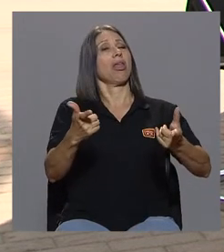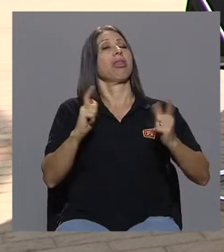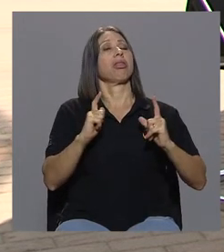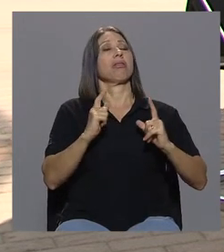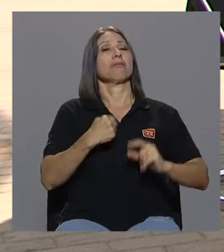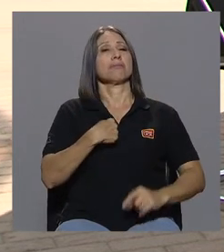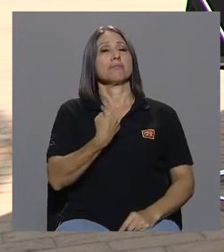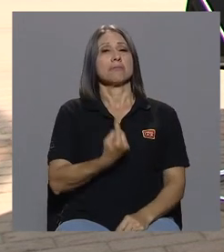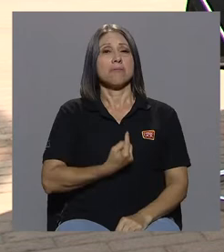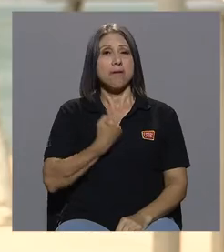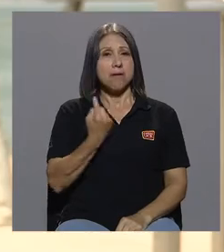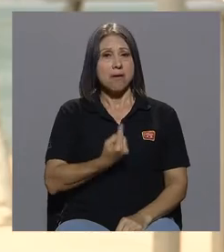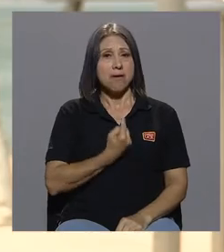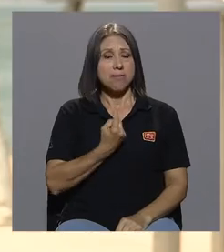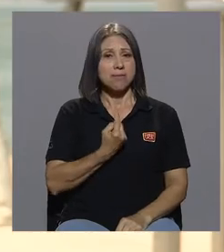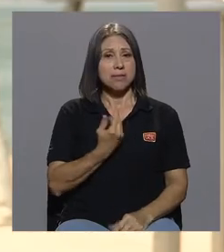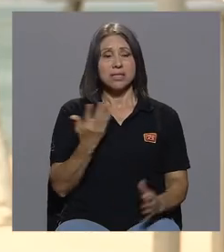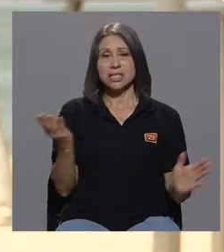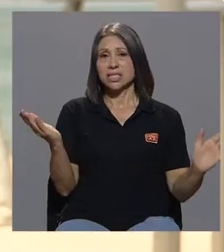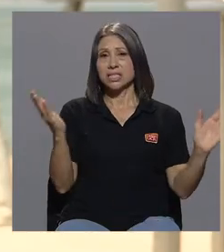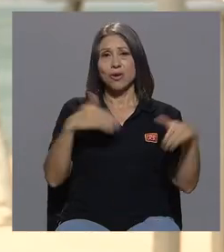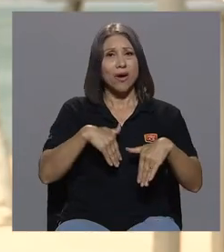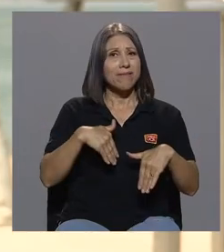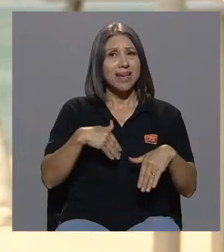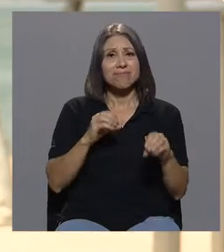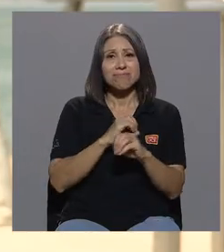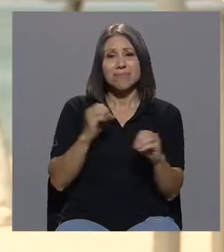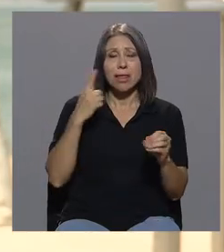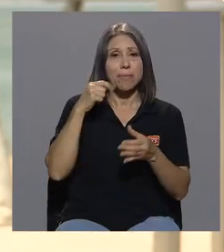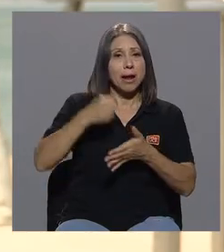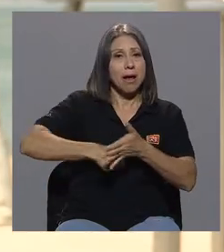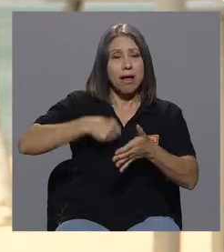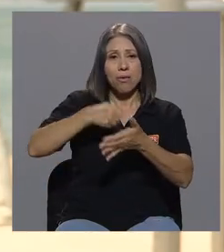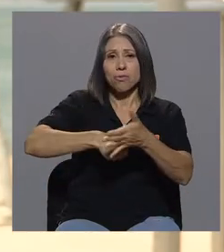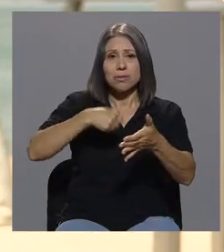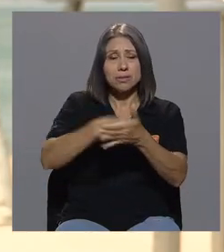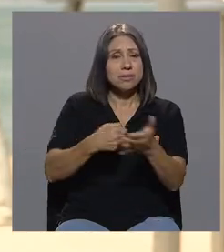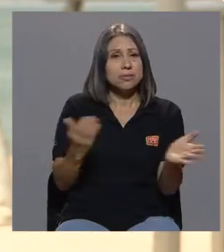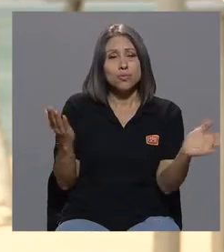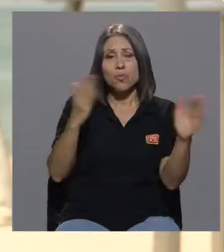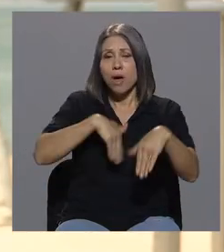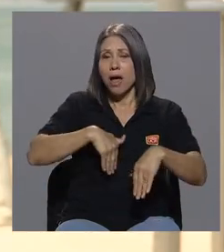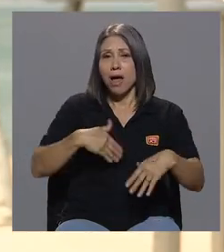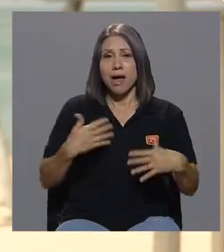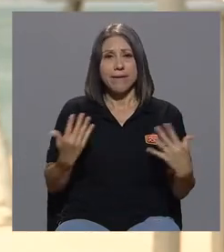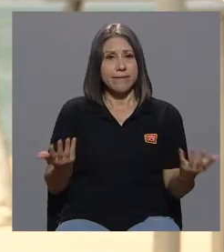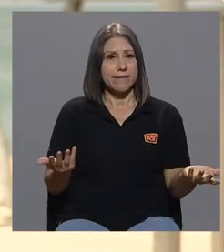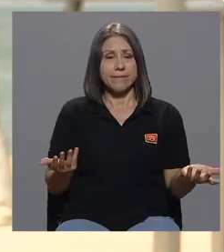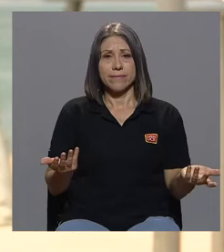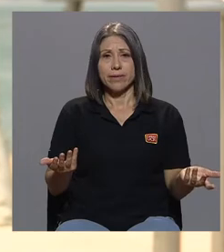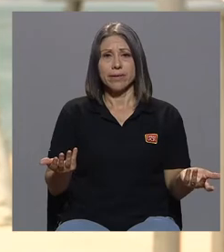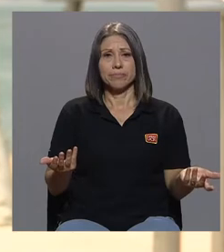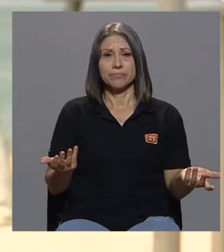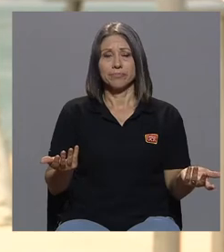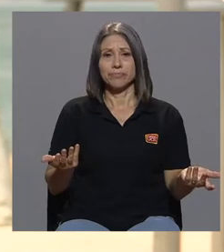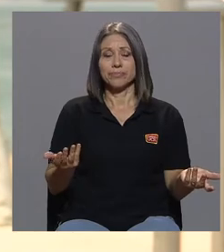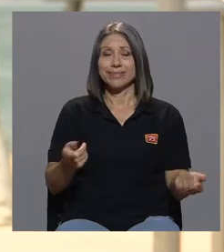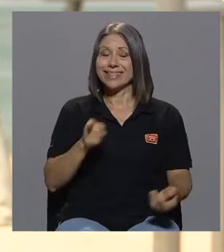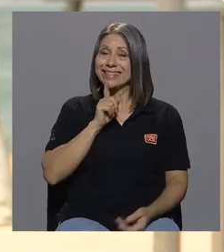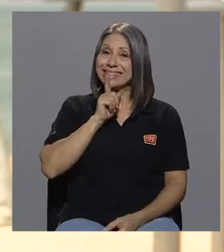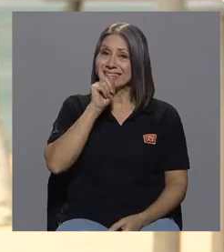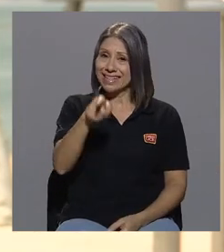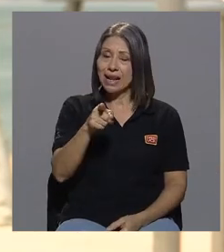Ya no había por qué luchar. Ya no había el, sinceramente te digo,